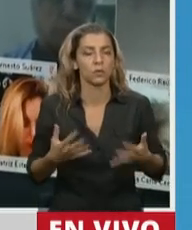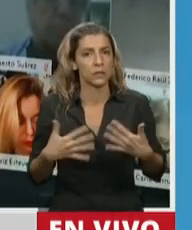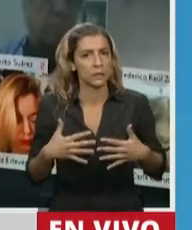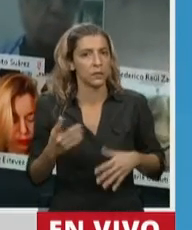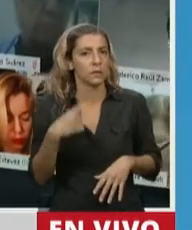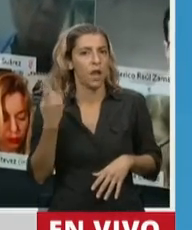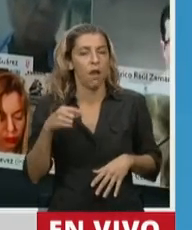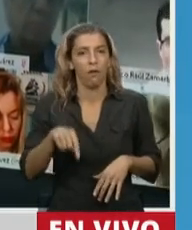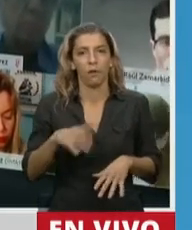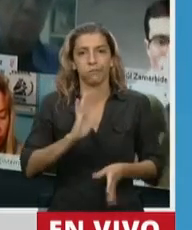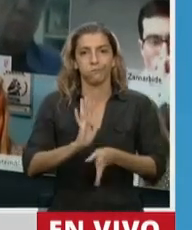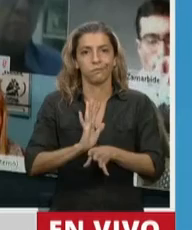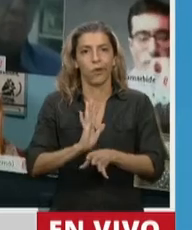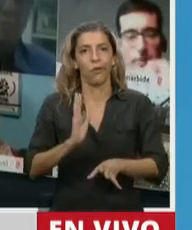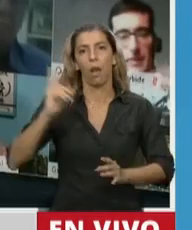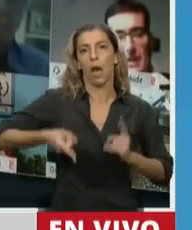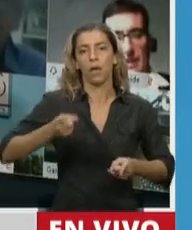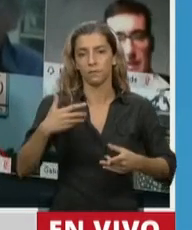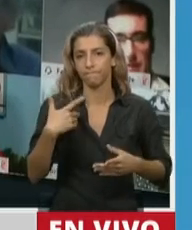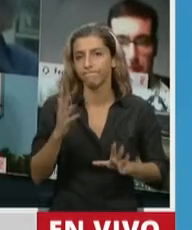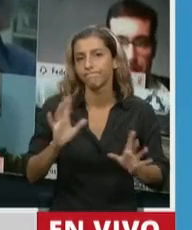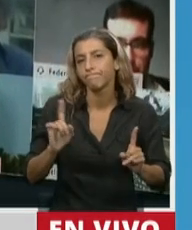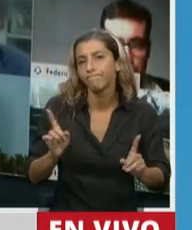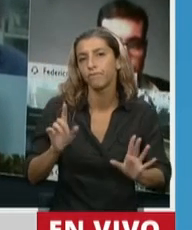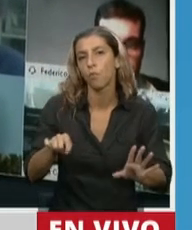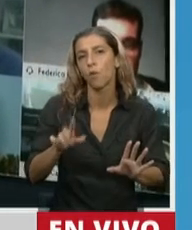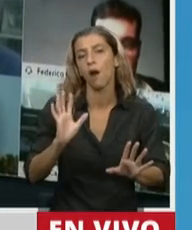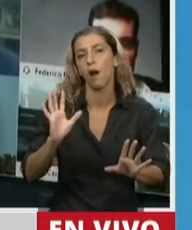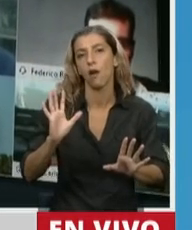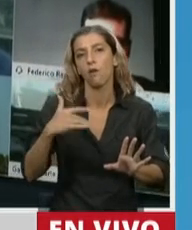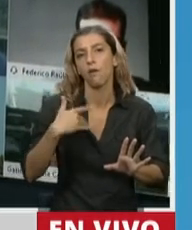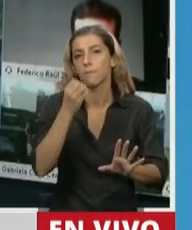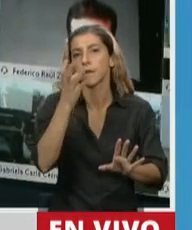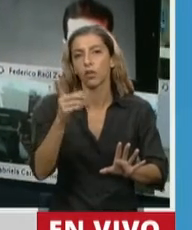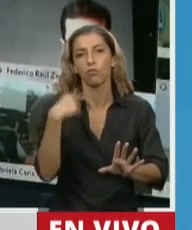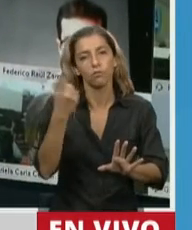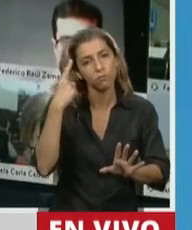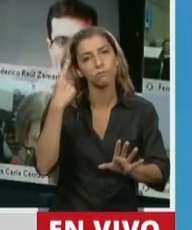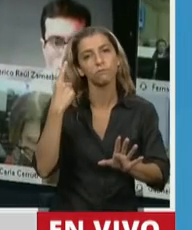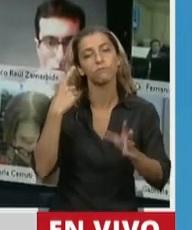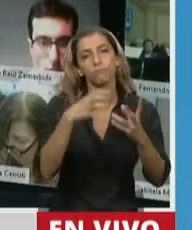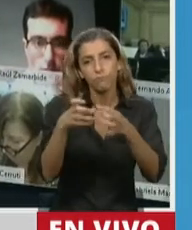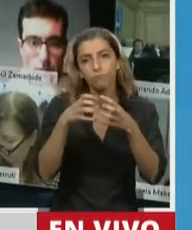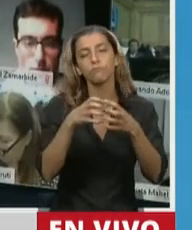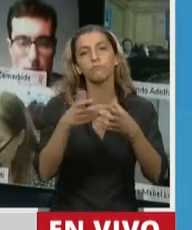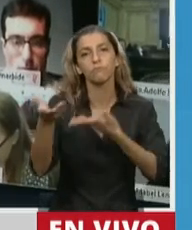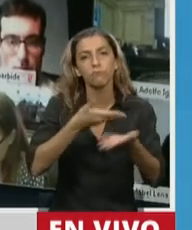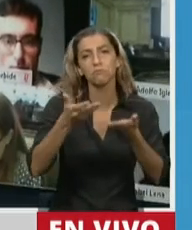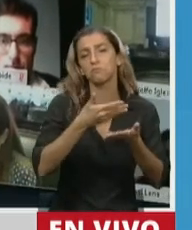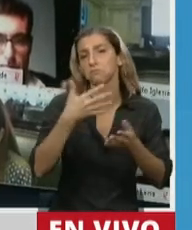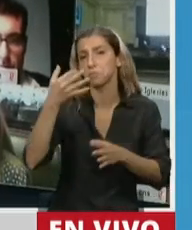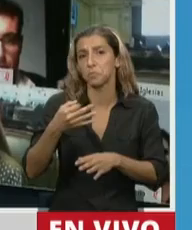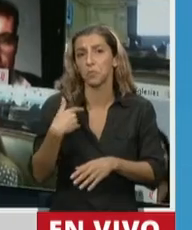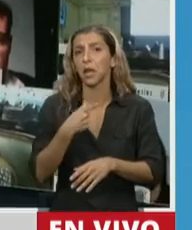demagógicas. Y quiero, por otro lado, decir que resaltar que la Cámara está funcionando, las